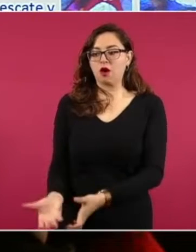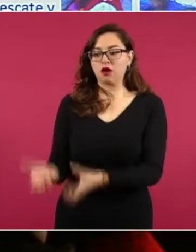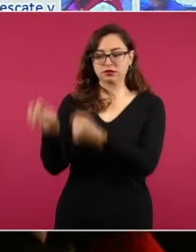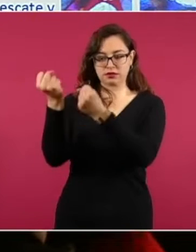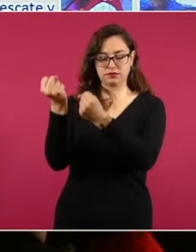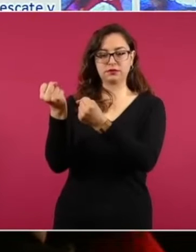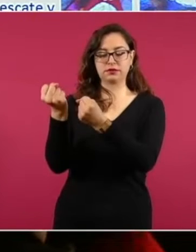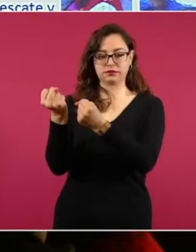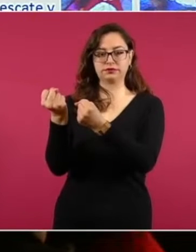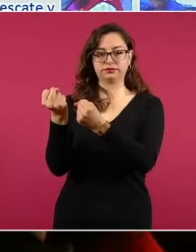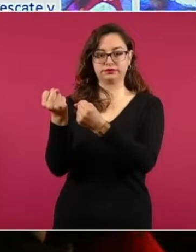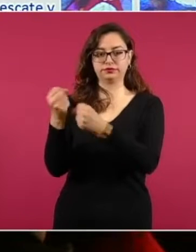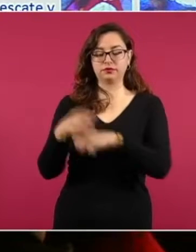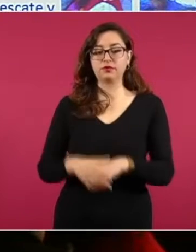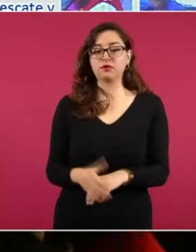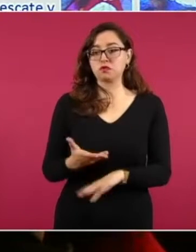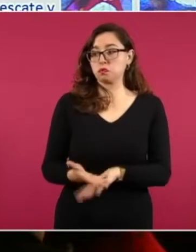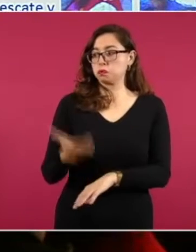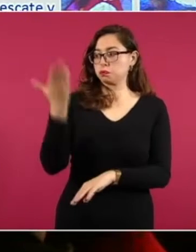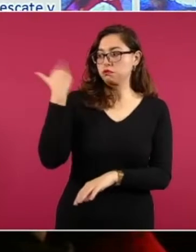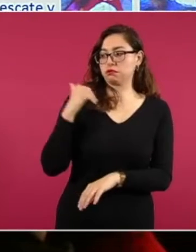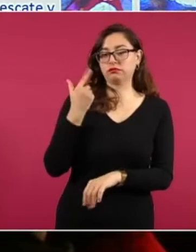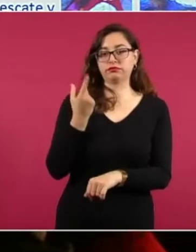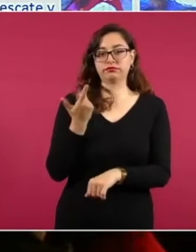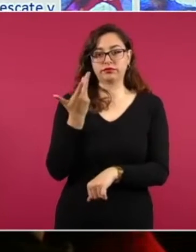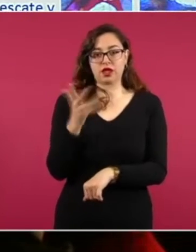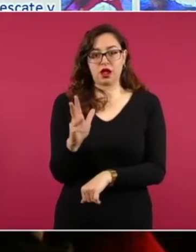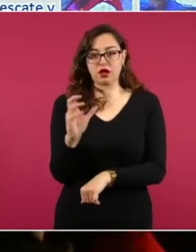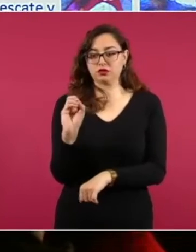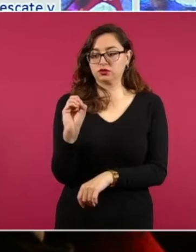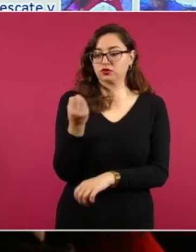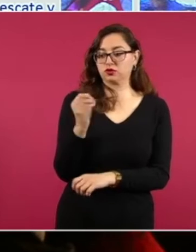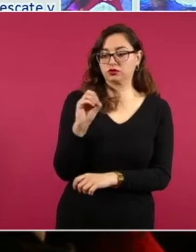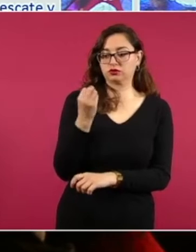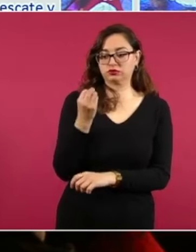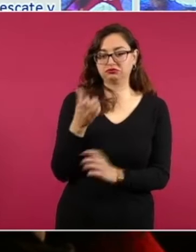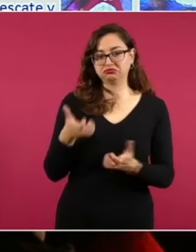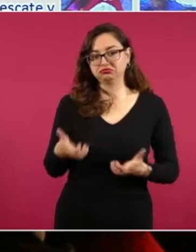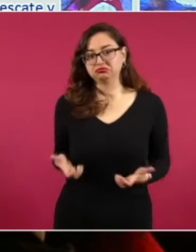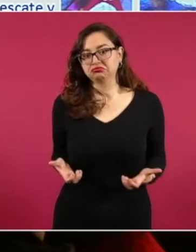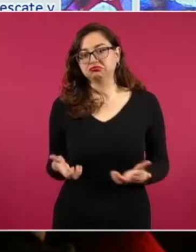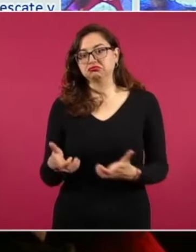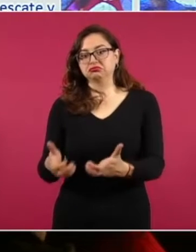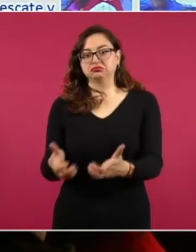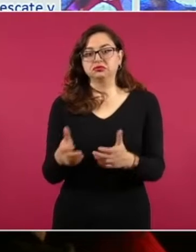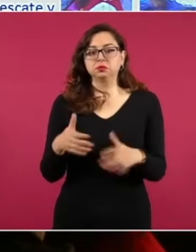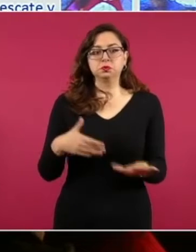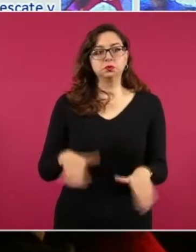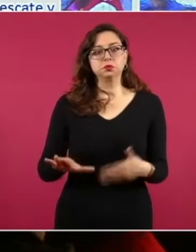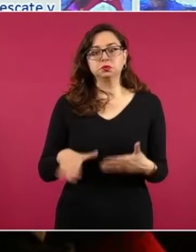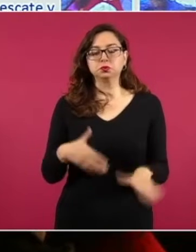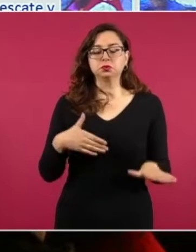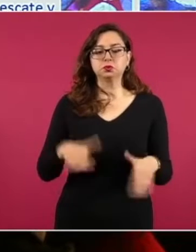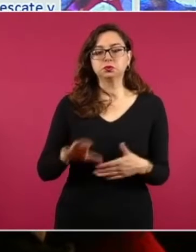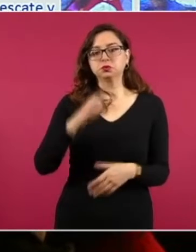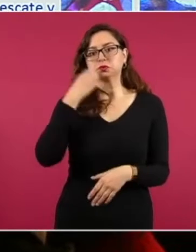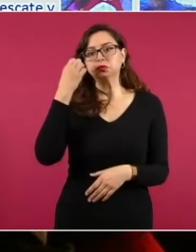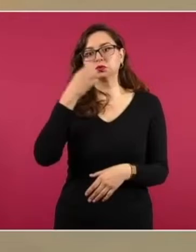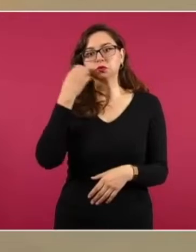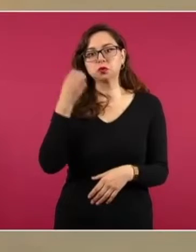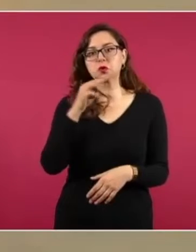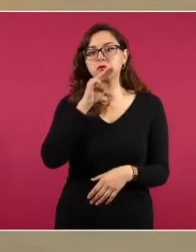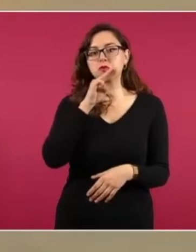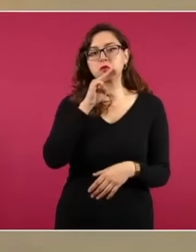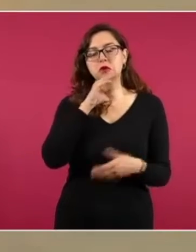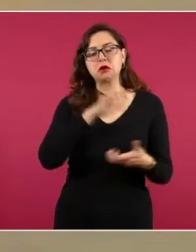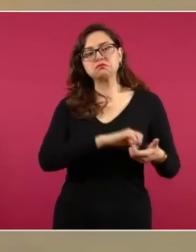10 sobre la avenida Benito Juárez, en la colonia centro de ese municipio, mientras se dirigía a la escuela con